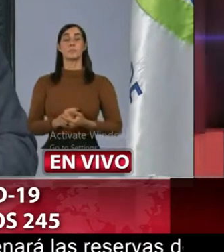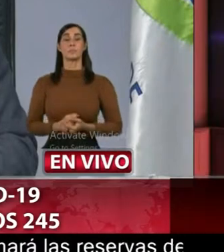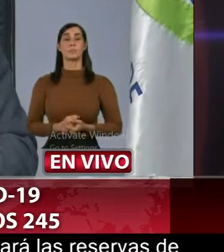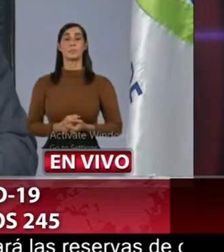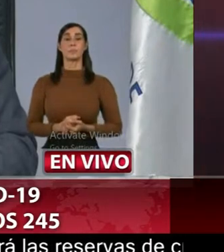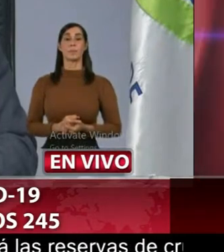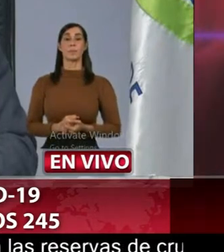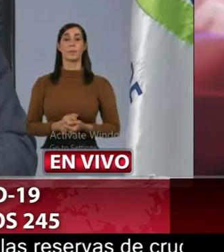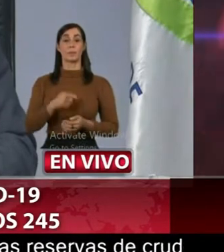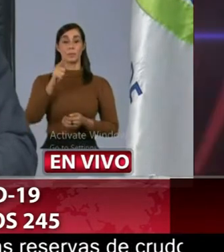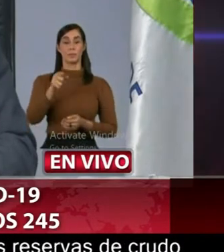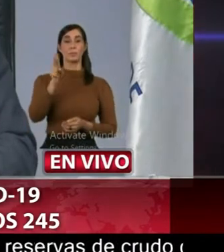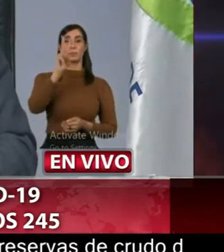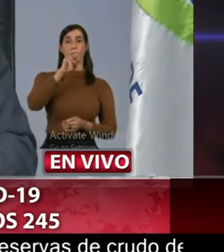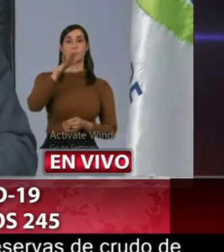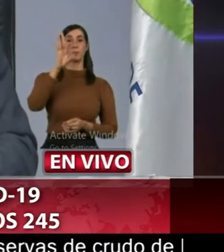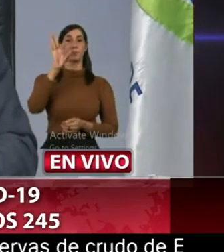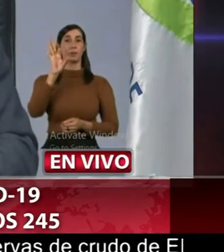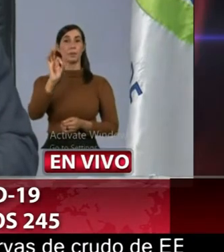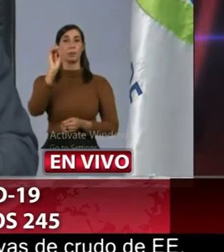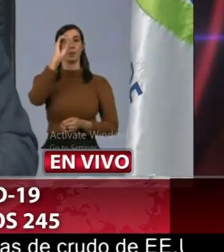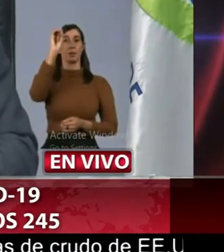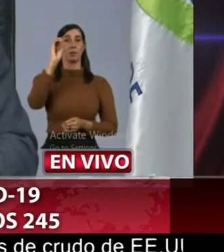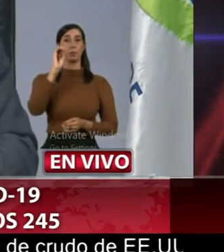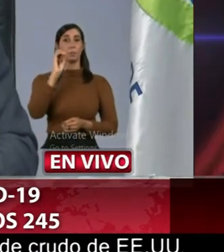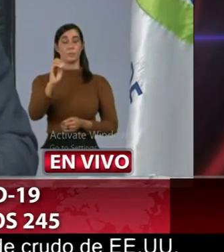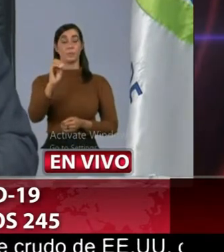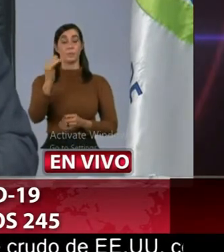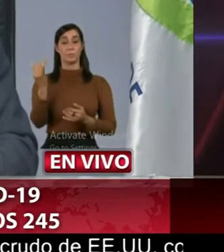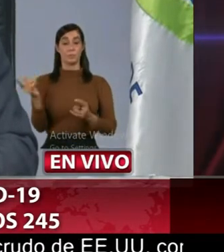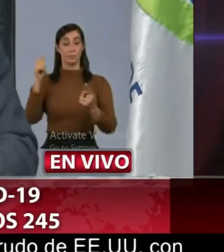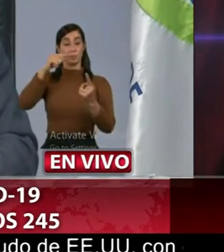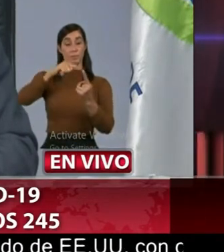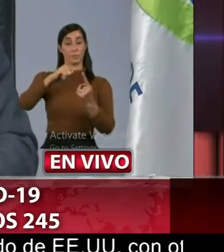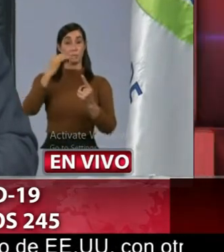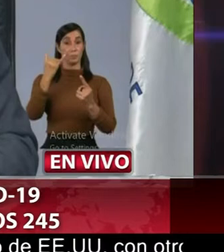un 29% a la fecha